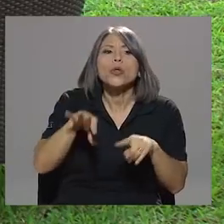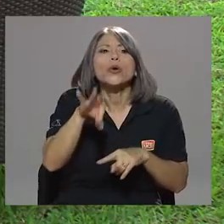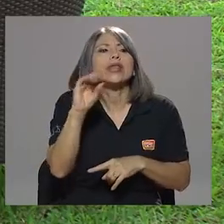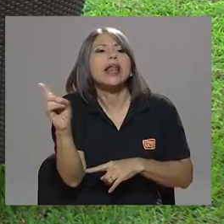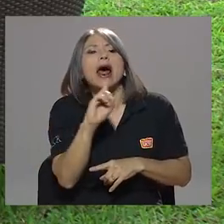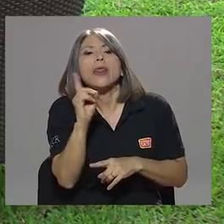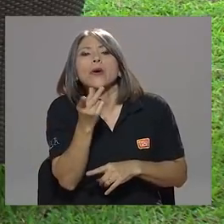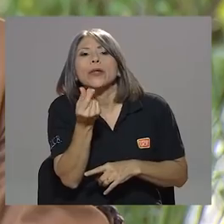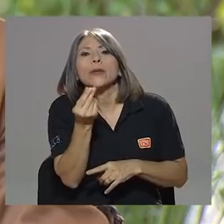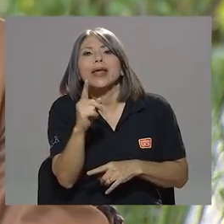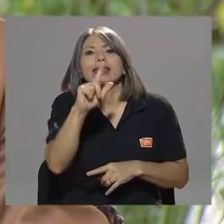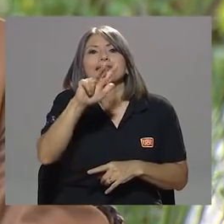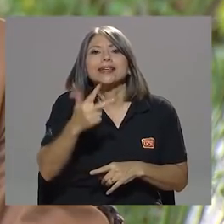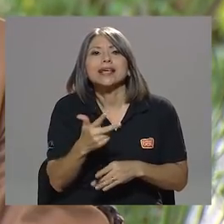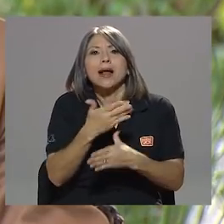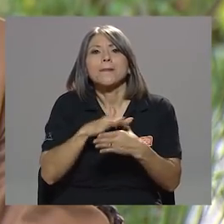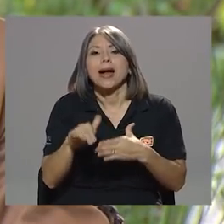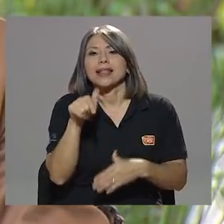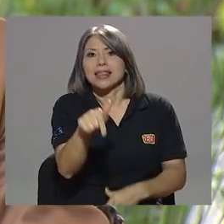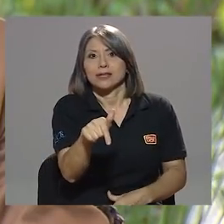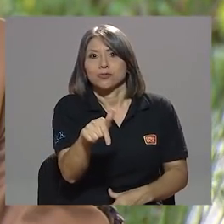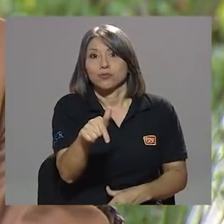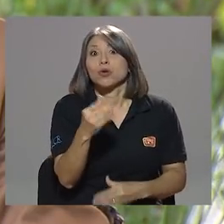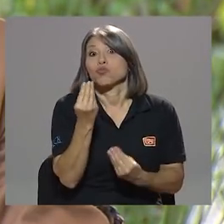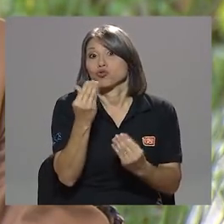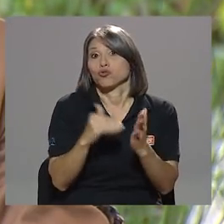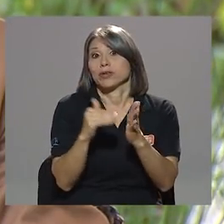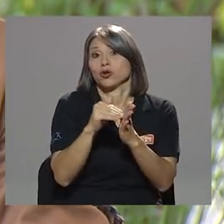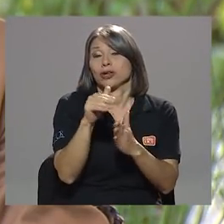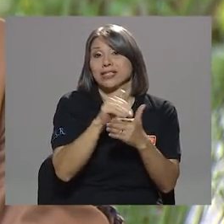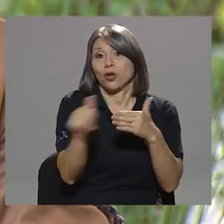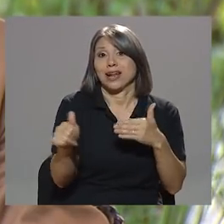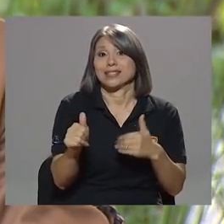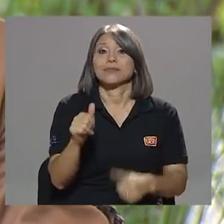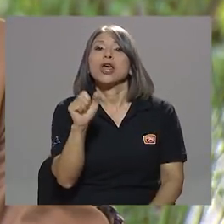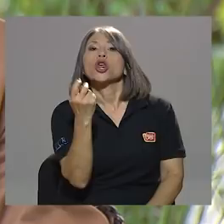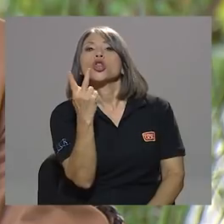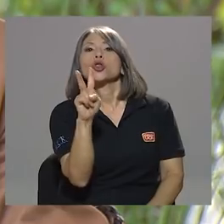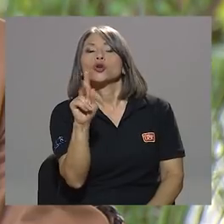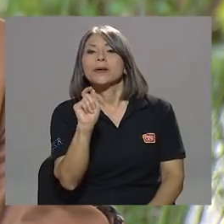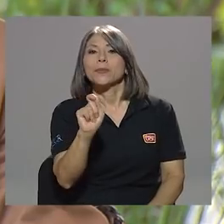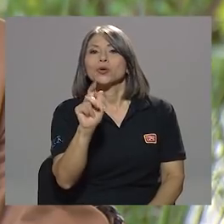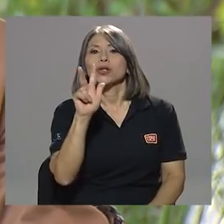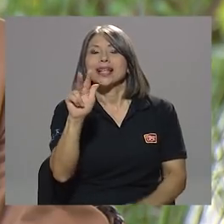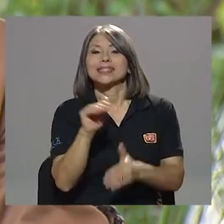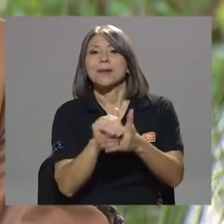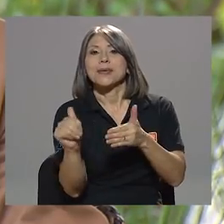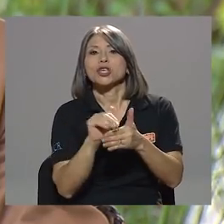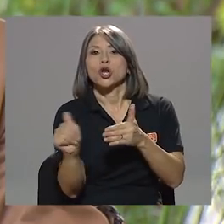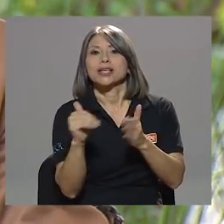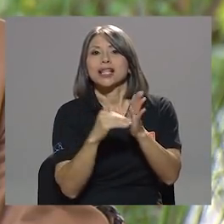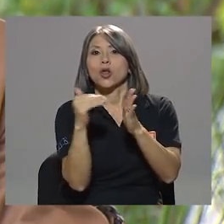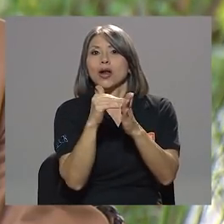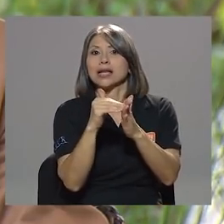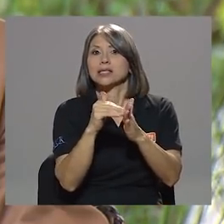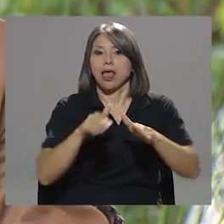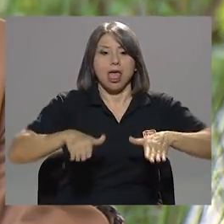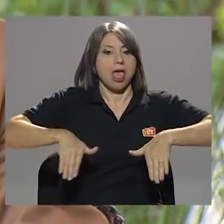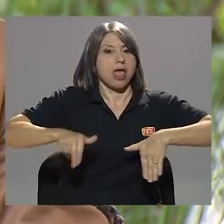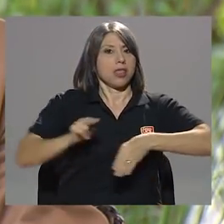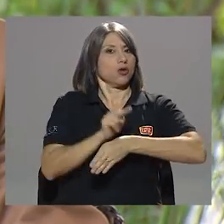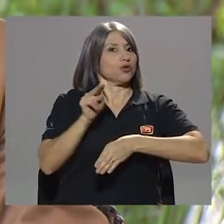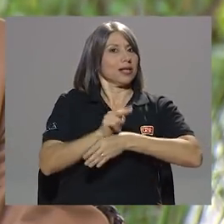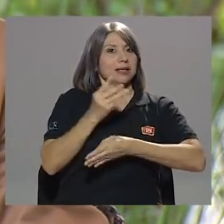Estamos hablando de millones de dólares. De esos 12.3 millones de dólares, no se utilizaron ni para comprar cemento